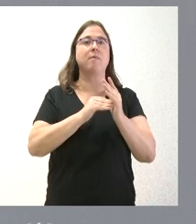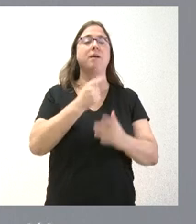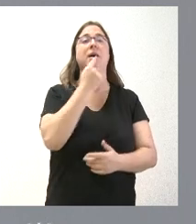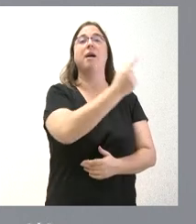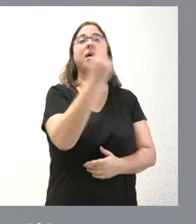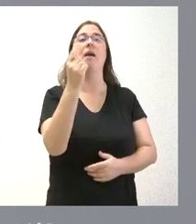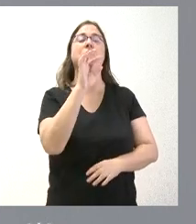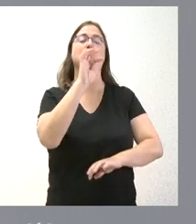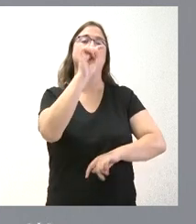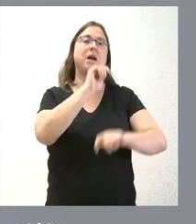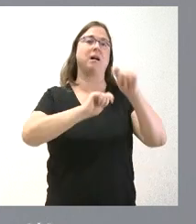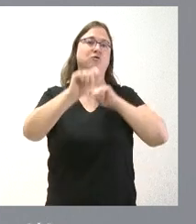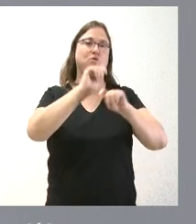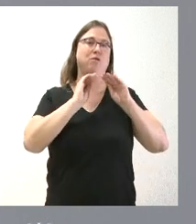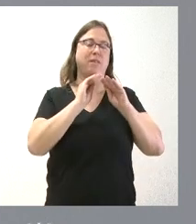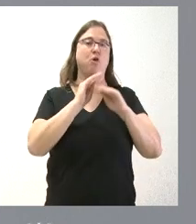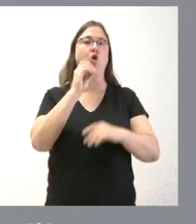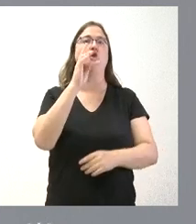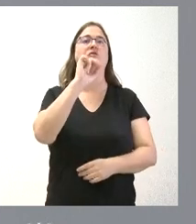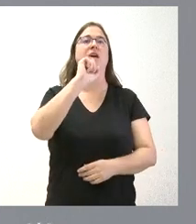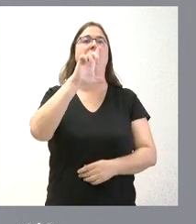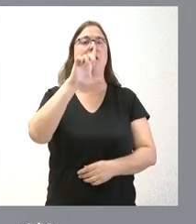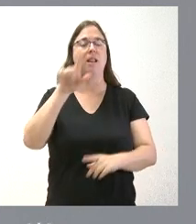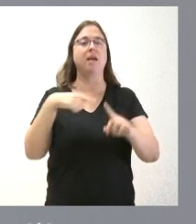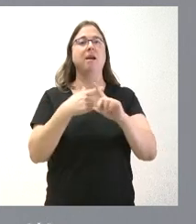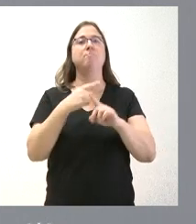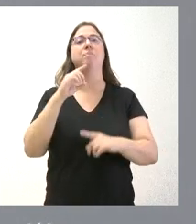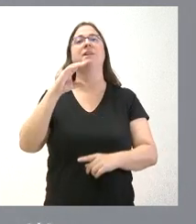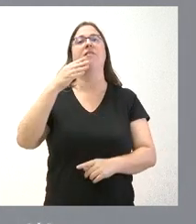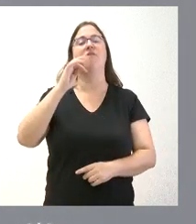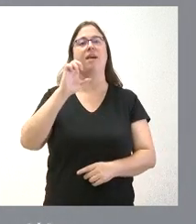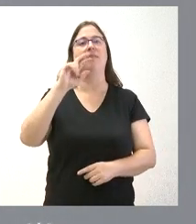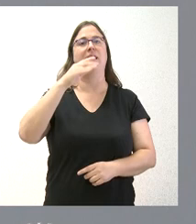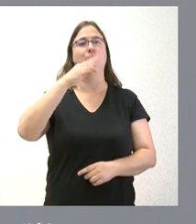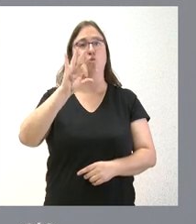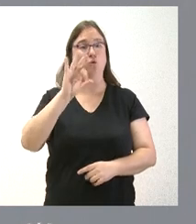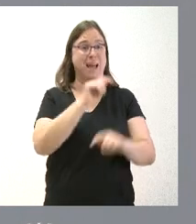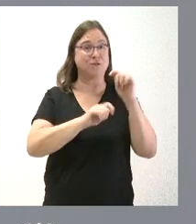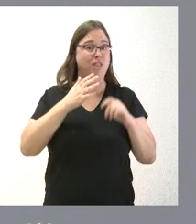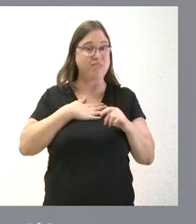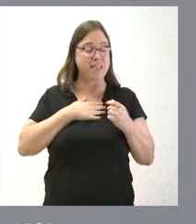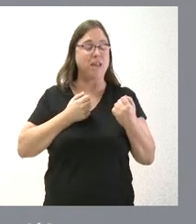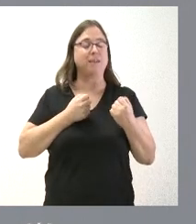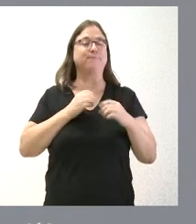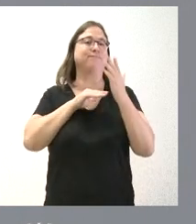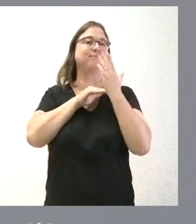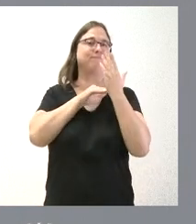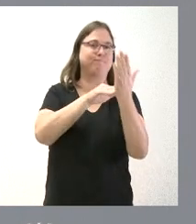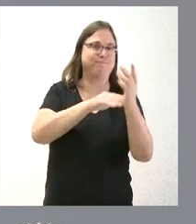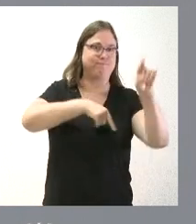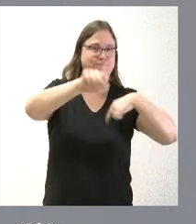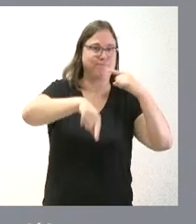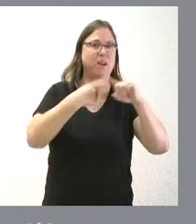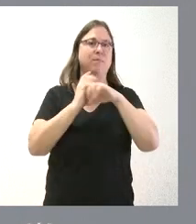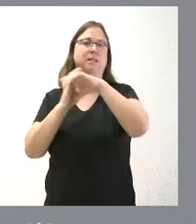de las organizaciones más representativas del sector, es Cotracil y Fecilbus, como asociaciones representativas del transporte de mercancías y de